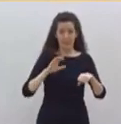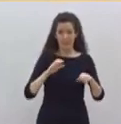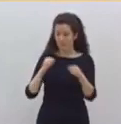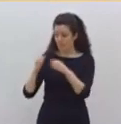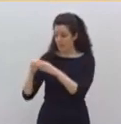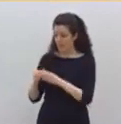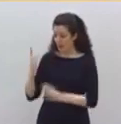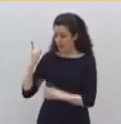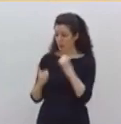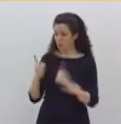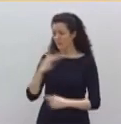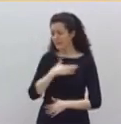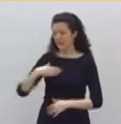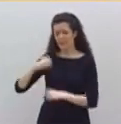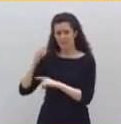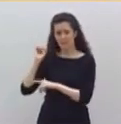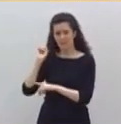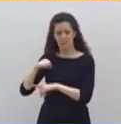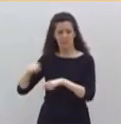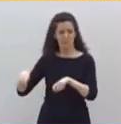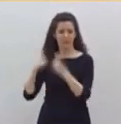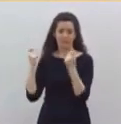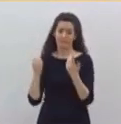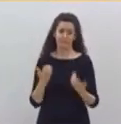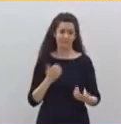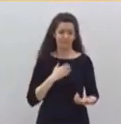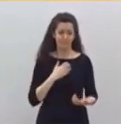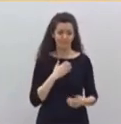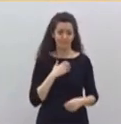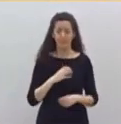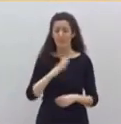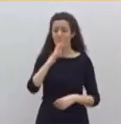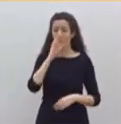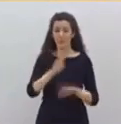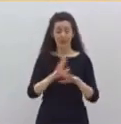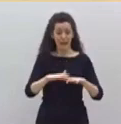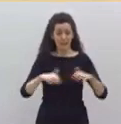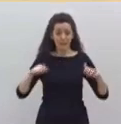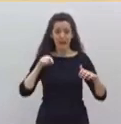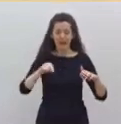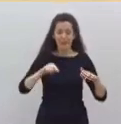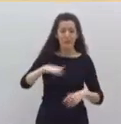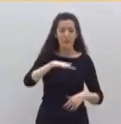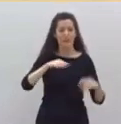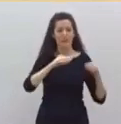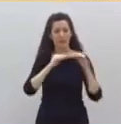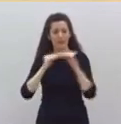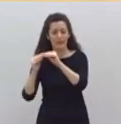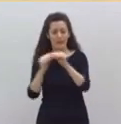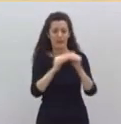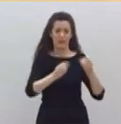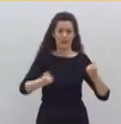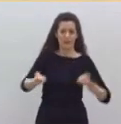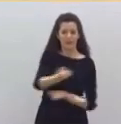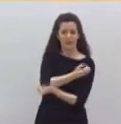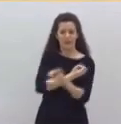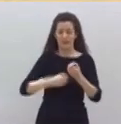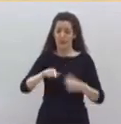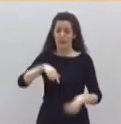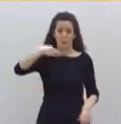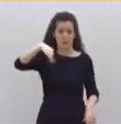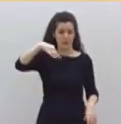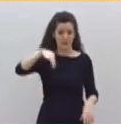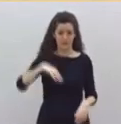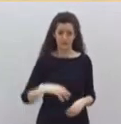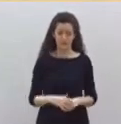de todos los españoles es el Parlamento. Porque lo que no se puede hacer es plantear una mesa con sus